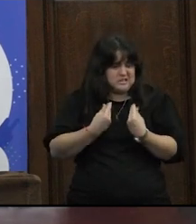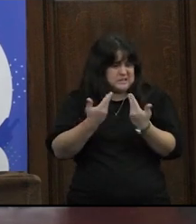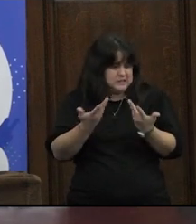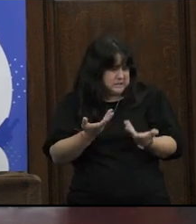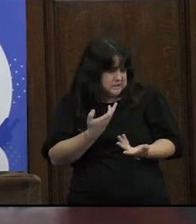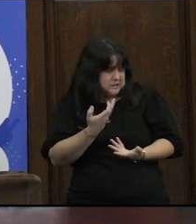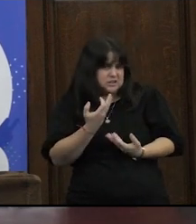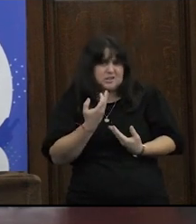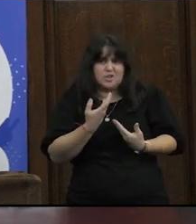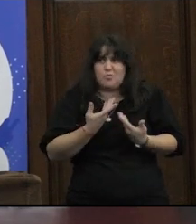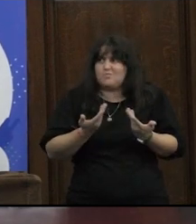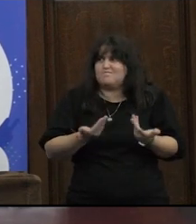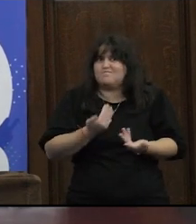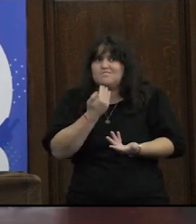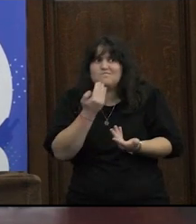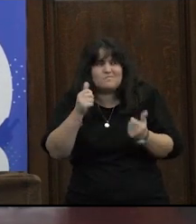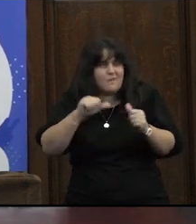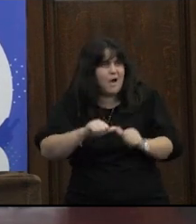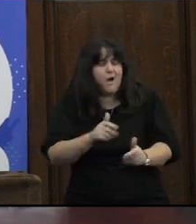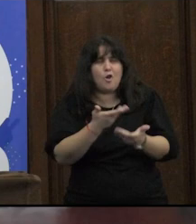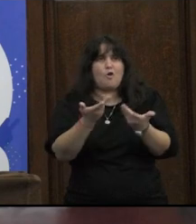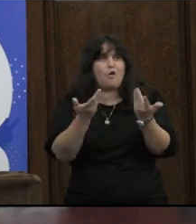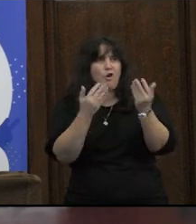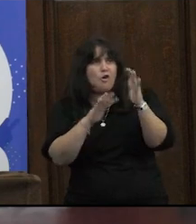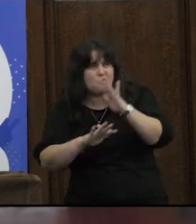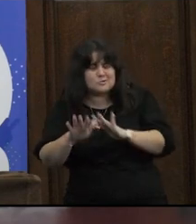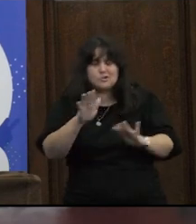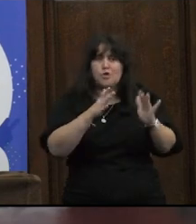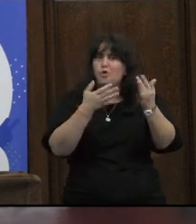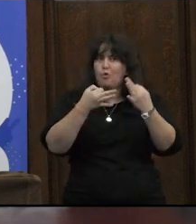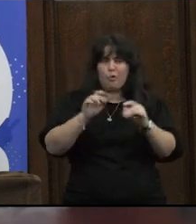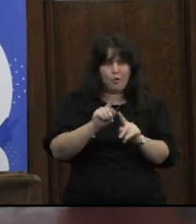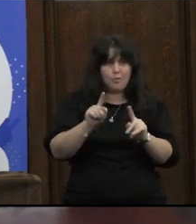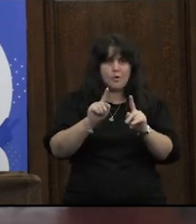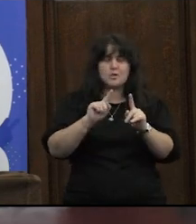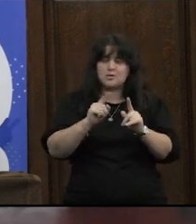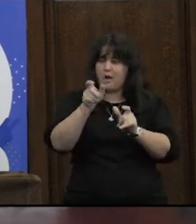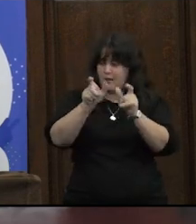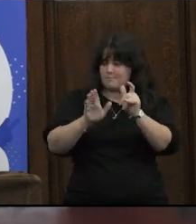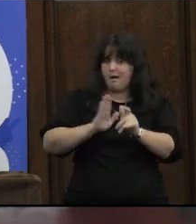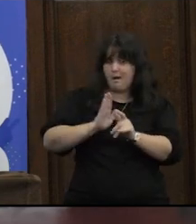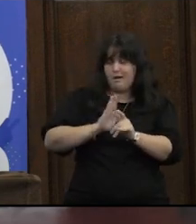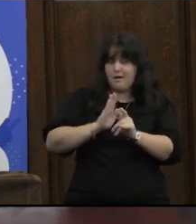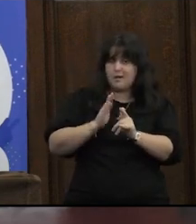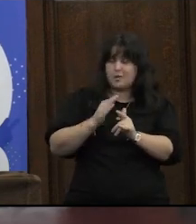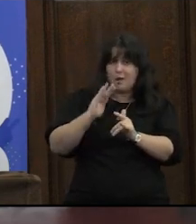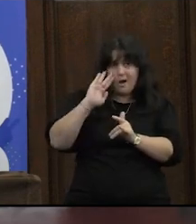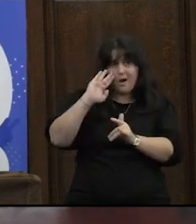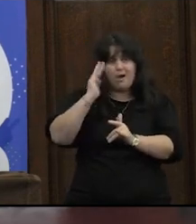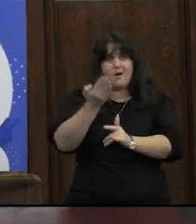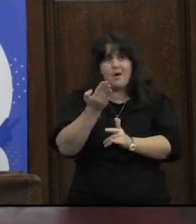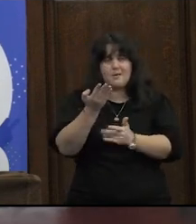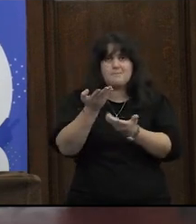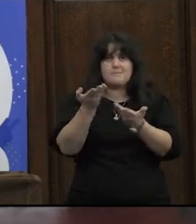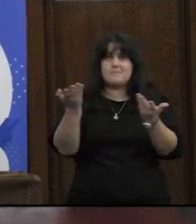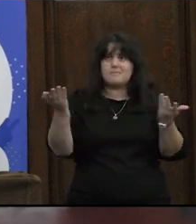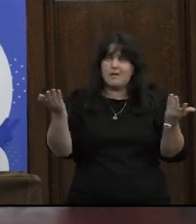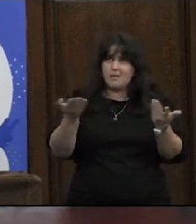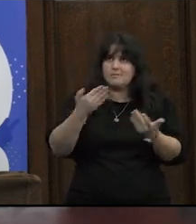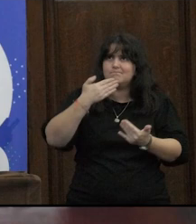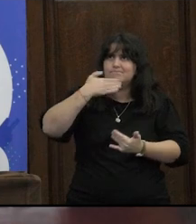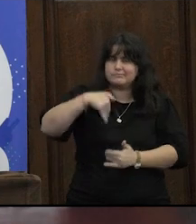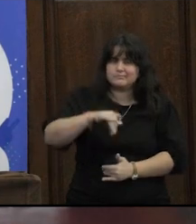una sensación de malestar difuso ¿no? muchas chicas empiezan a reconocer fundamentalmente chicas ahora